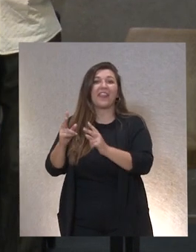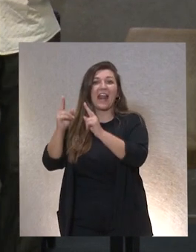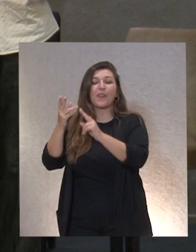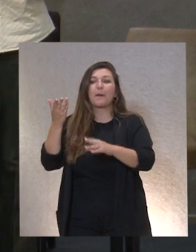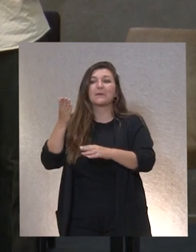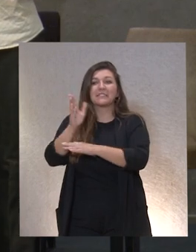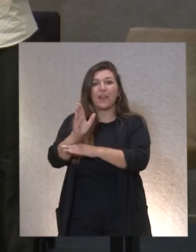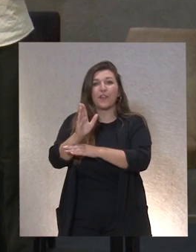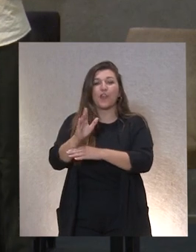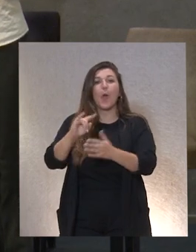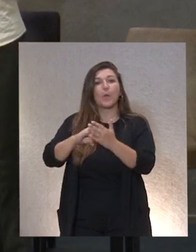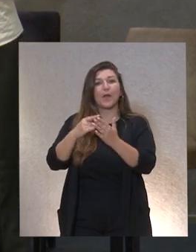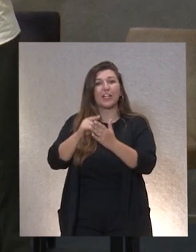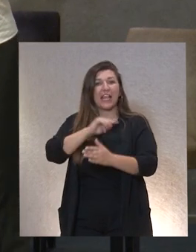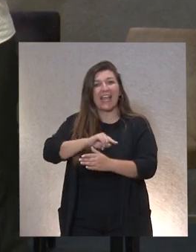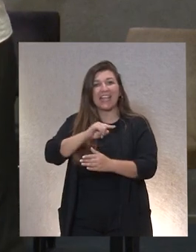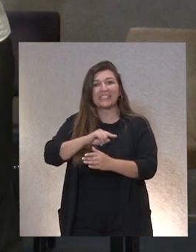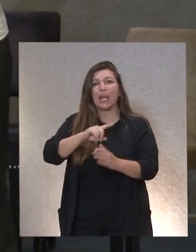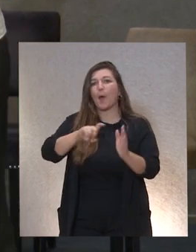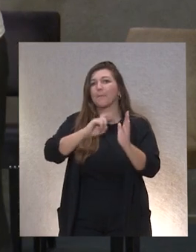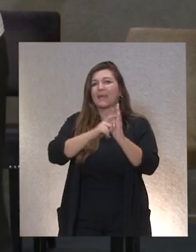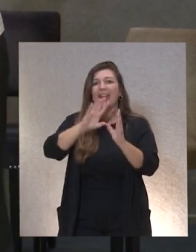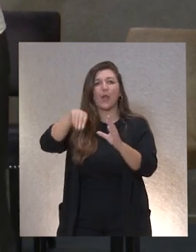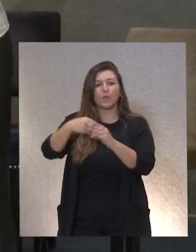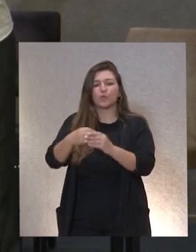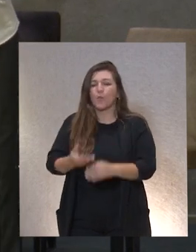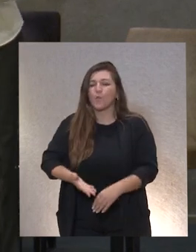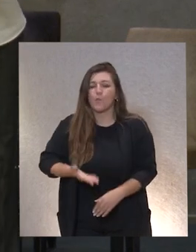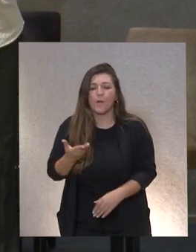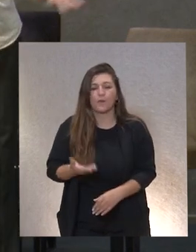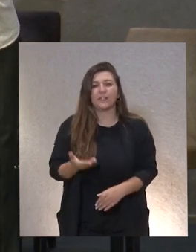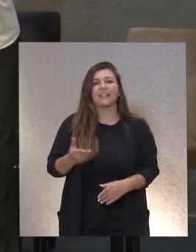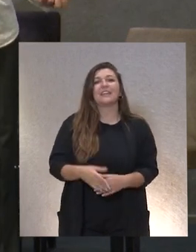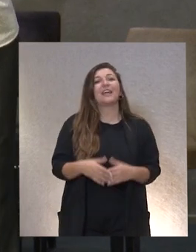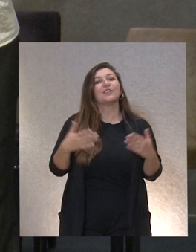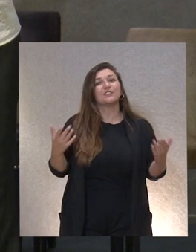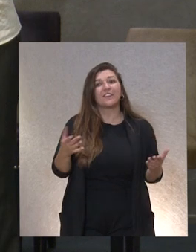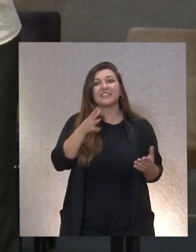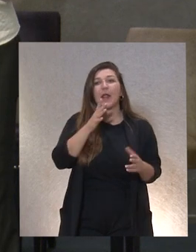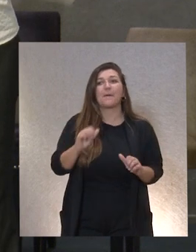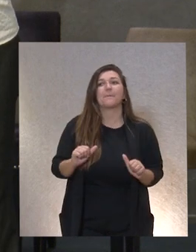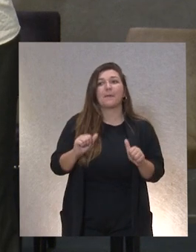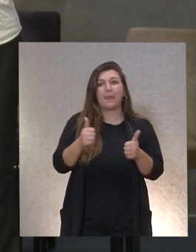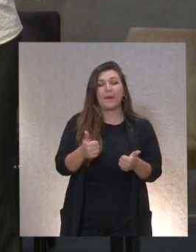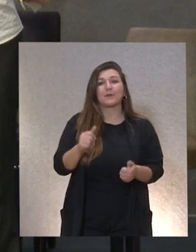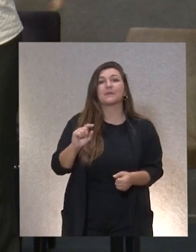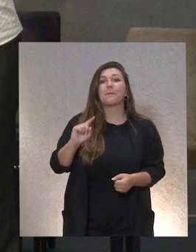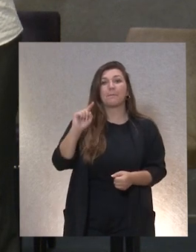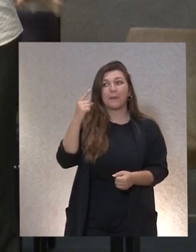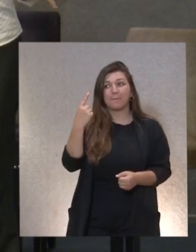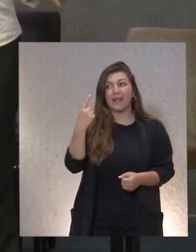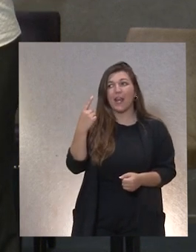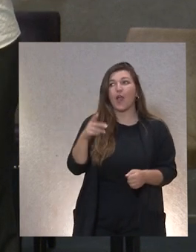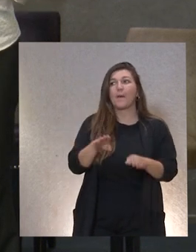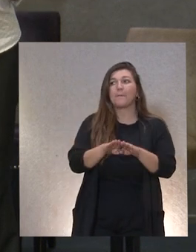del proyecto ético de plena inclusión. Muy importante. Así que, venga, vamos a la acción y primero con esa